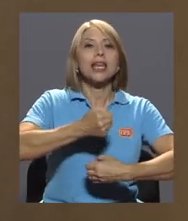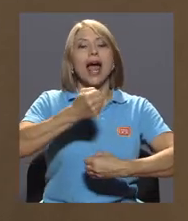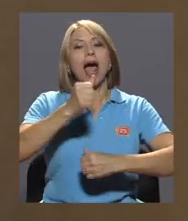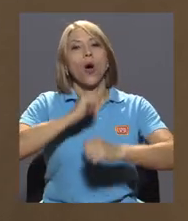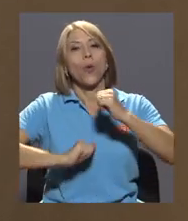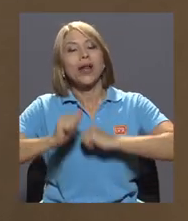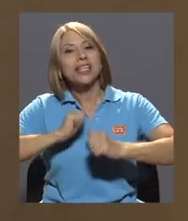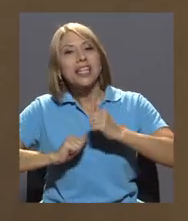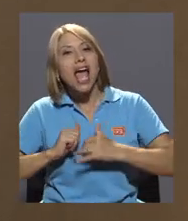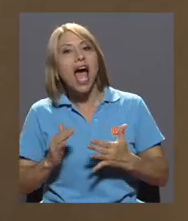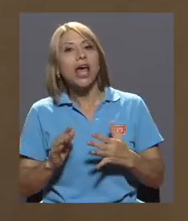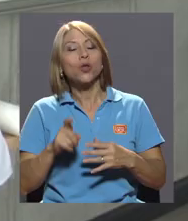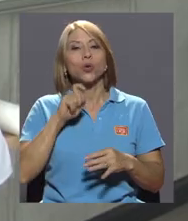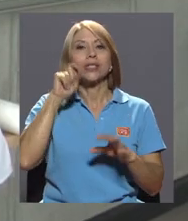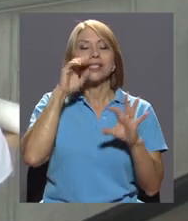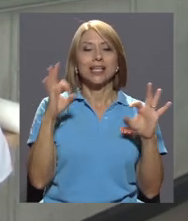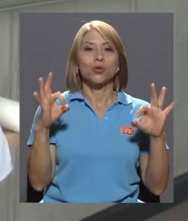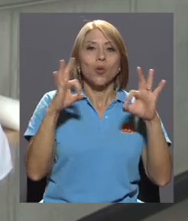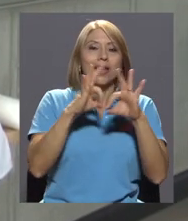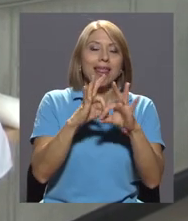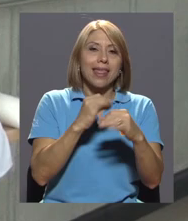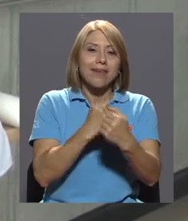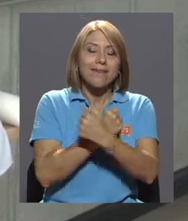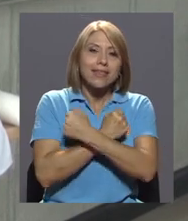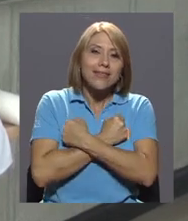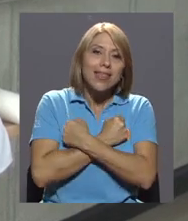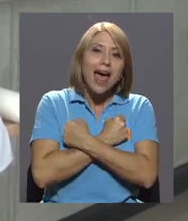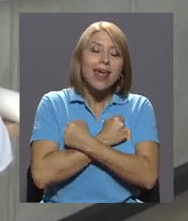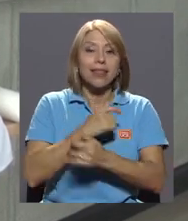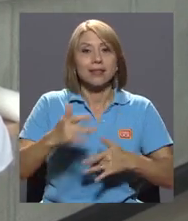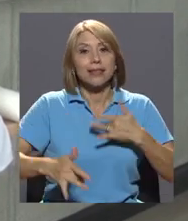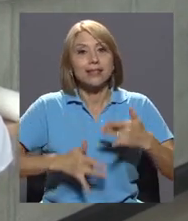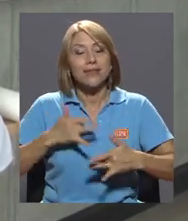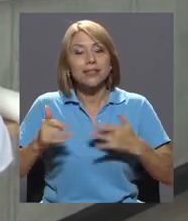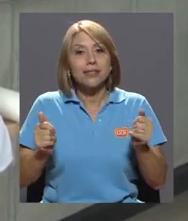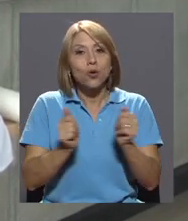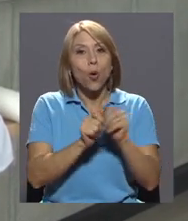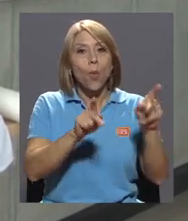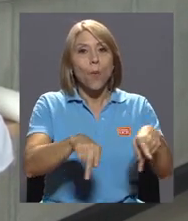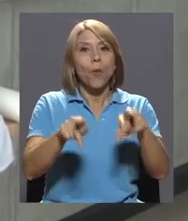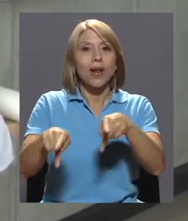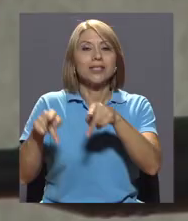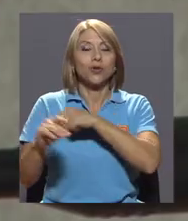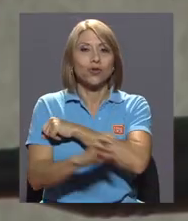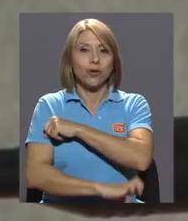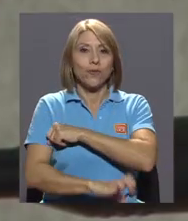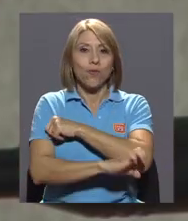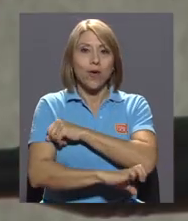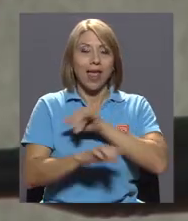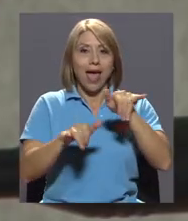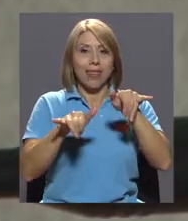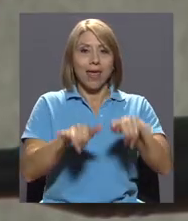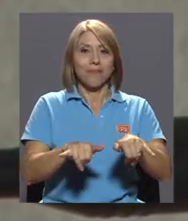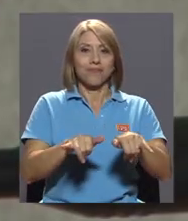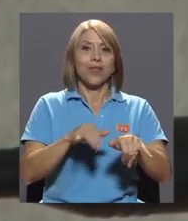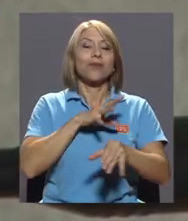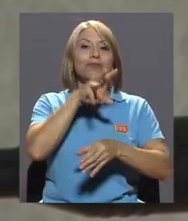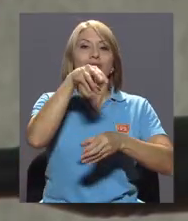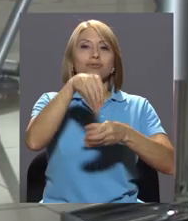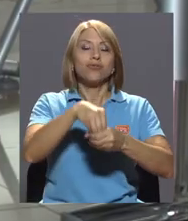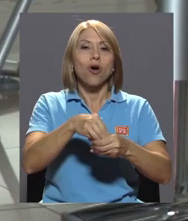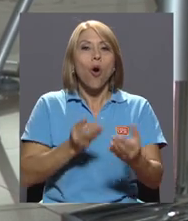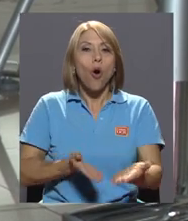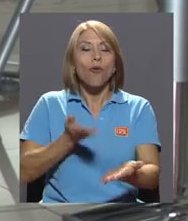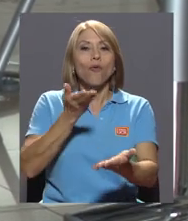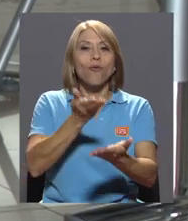de teatro, talleres de sexualidad y afectividad y de sensibilización con la población refugiada formaron parte de la oferta de